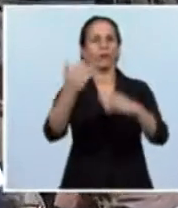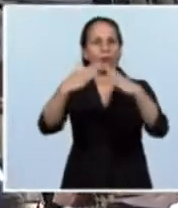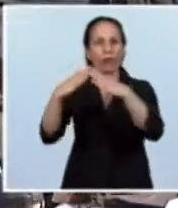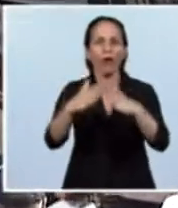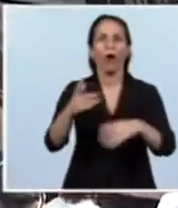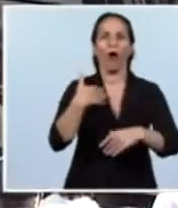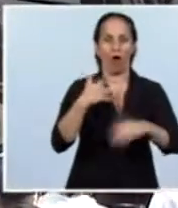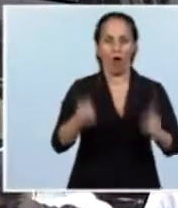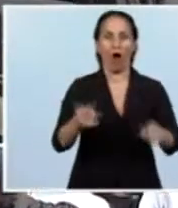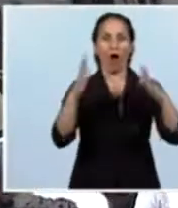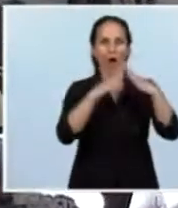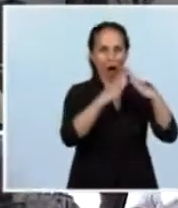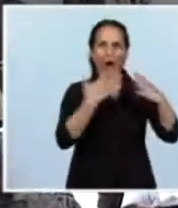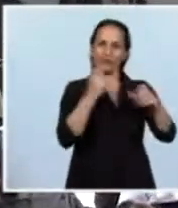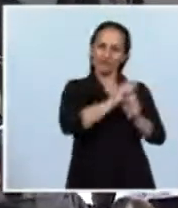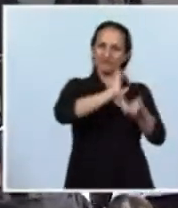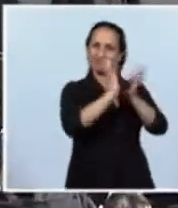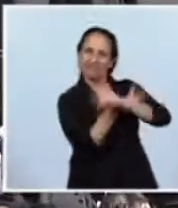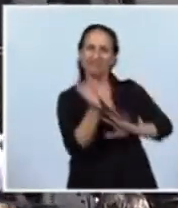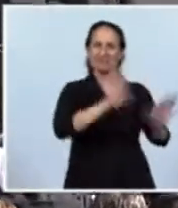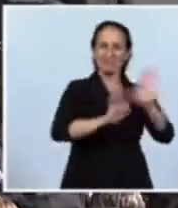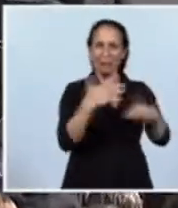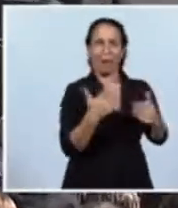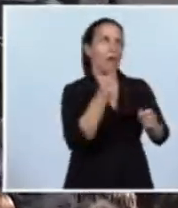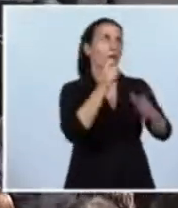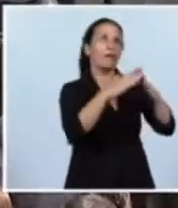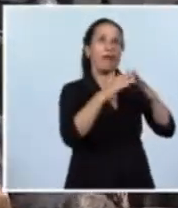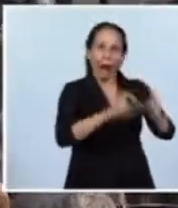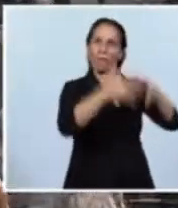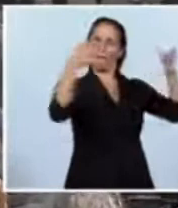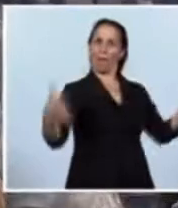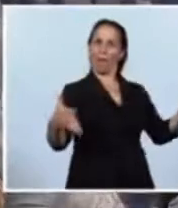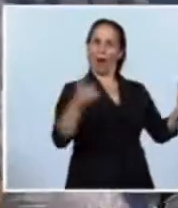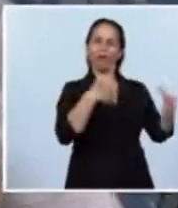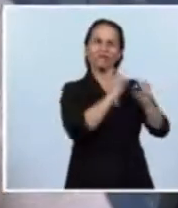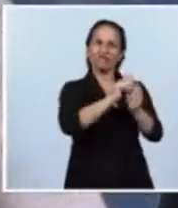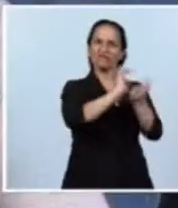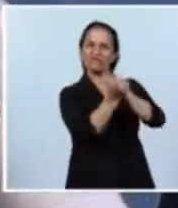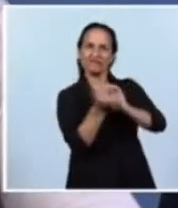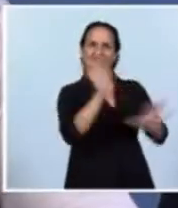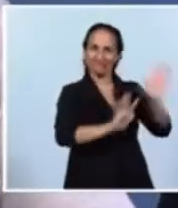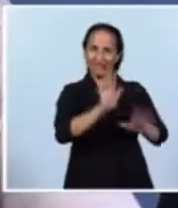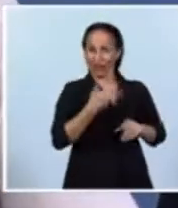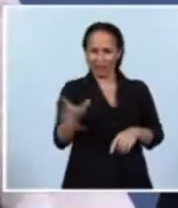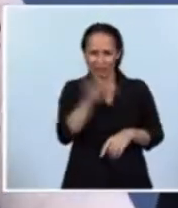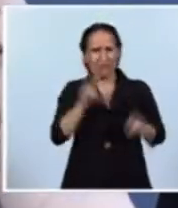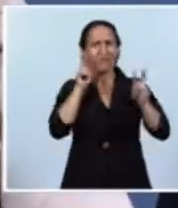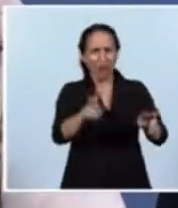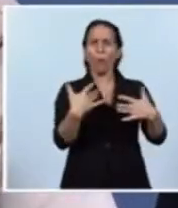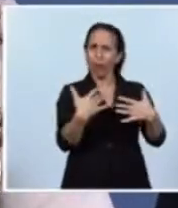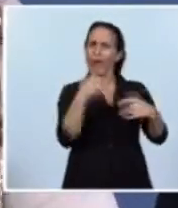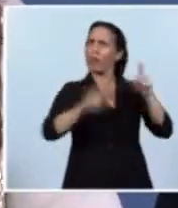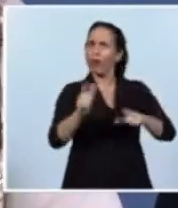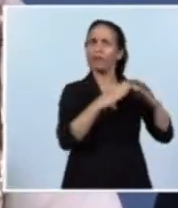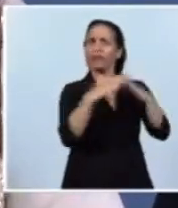refaccionar la que ya tiene, de agrandarla, de arreglarla, como lo vemos a diario. Y estamos muy